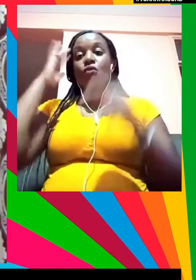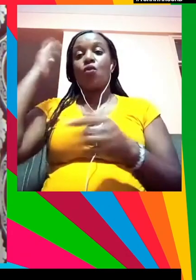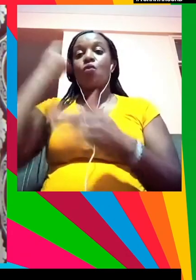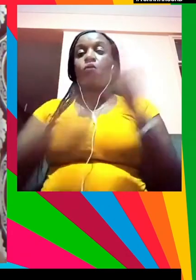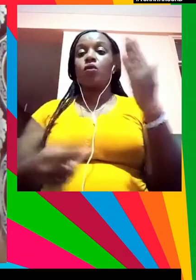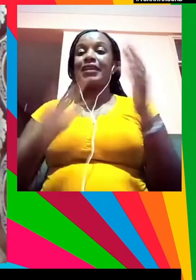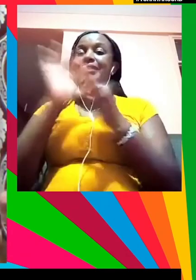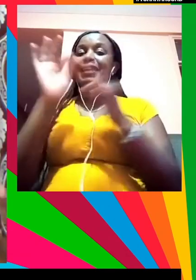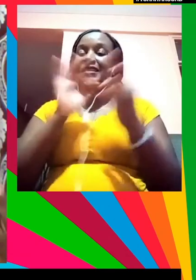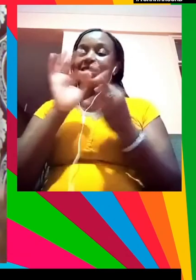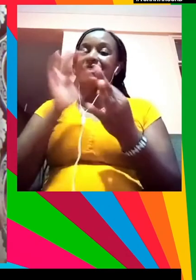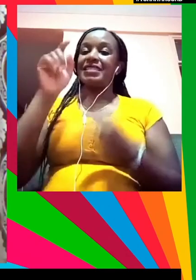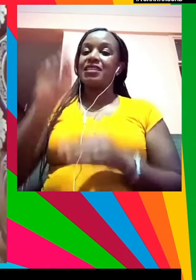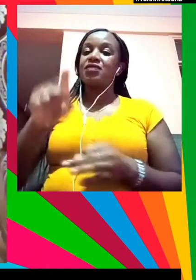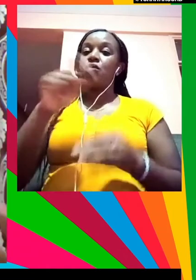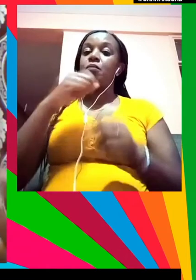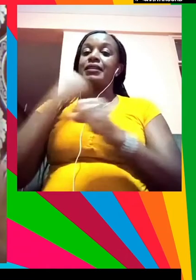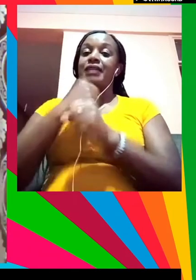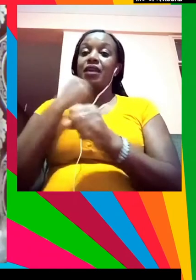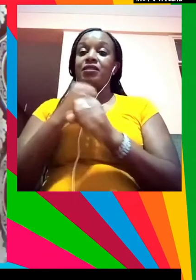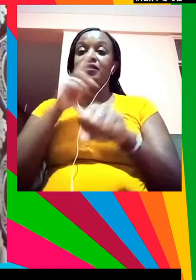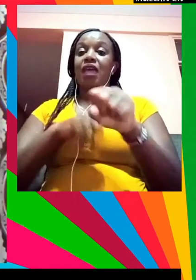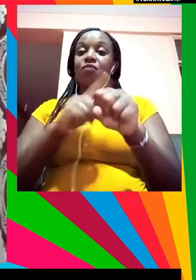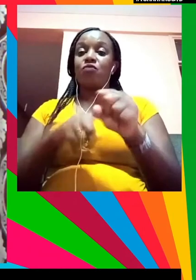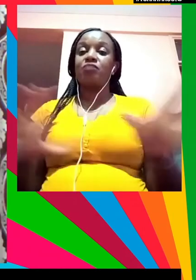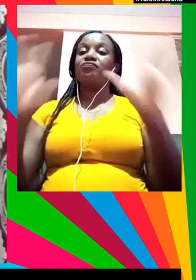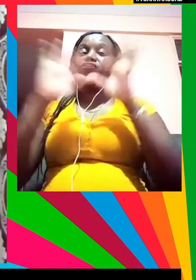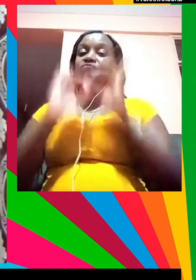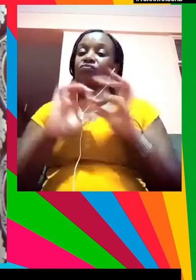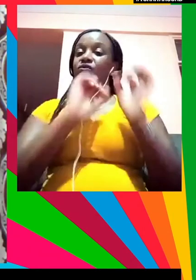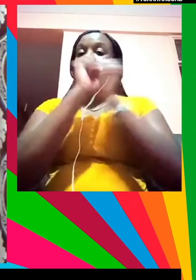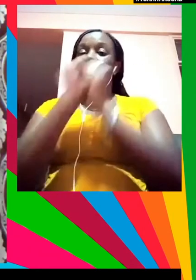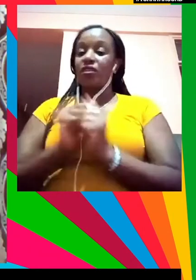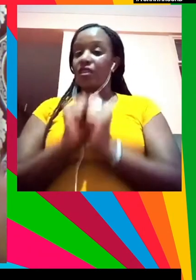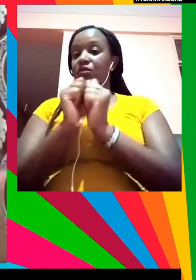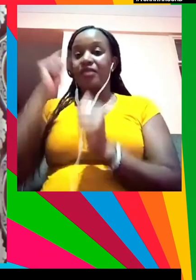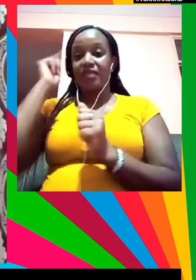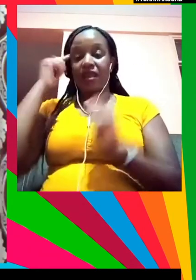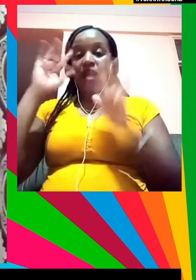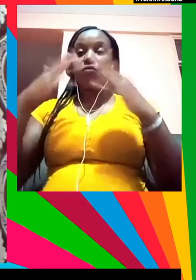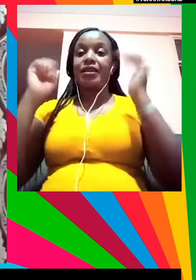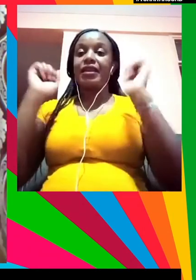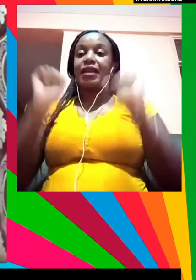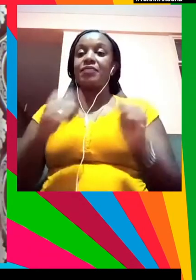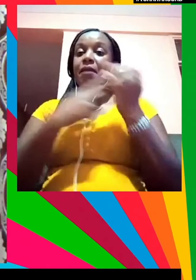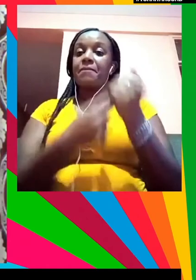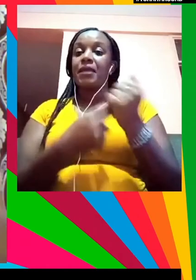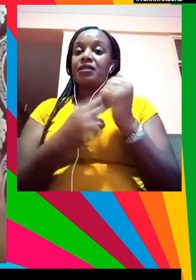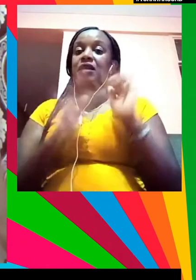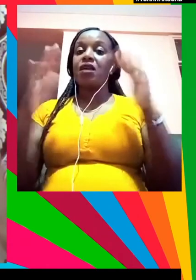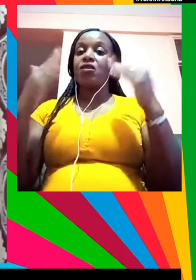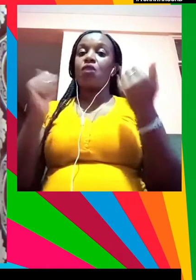y creo que cuando nos reunimos hemos de pensar en cómo podemos ser socios y progresar